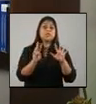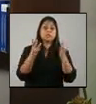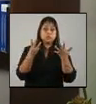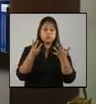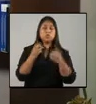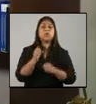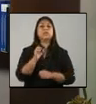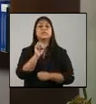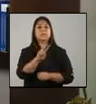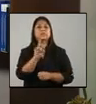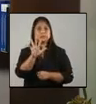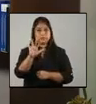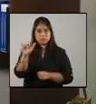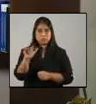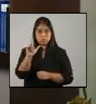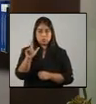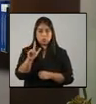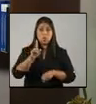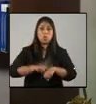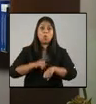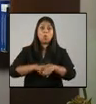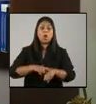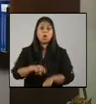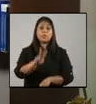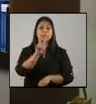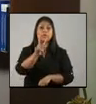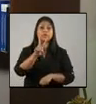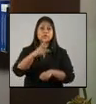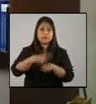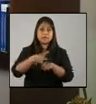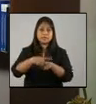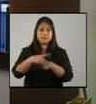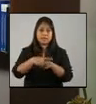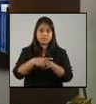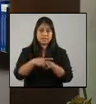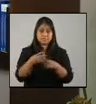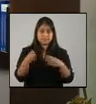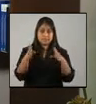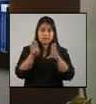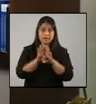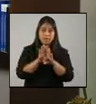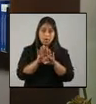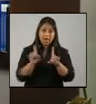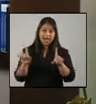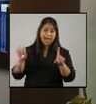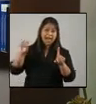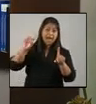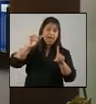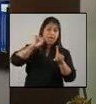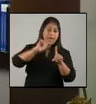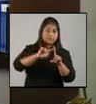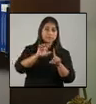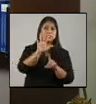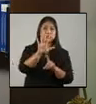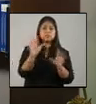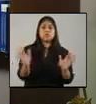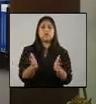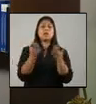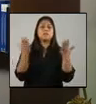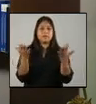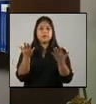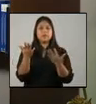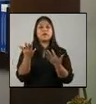julio la restricción será de las dos de la tarde del día sábado hasta las cinco de la mañana